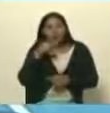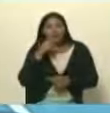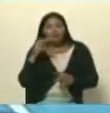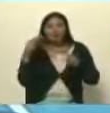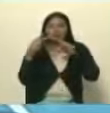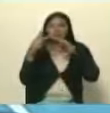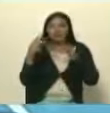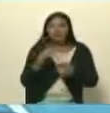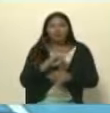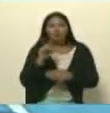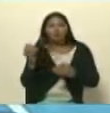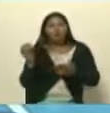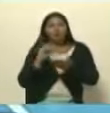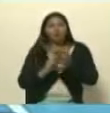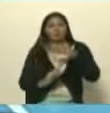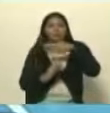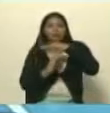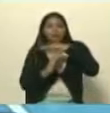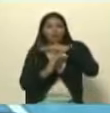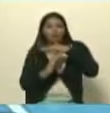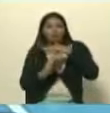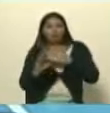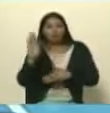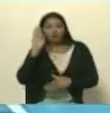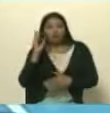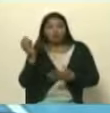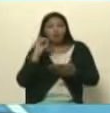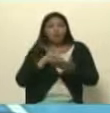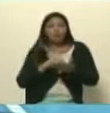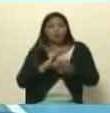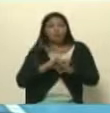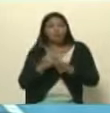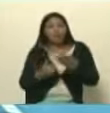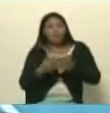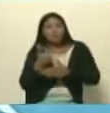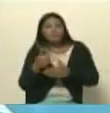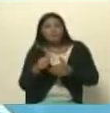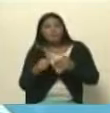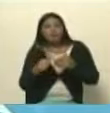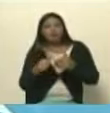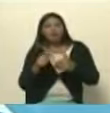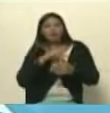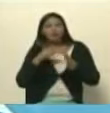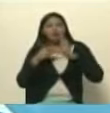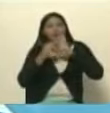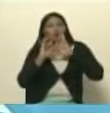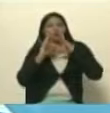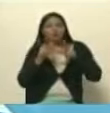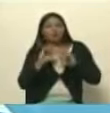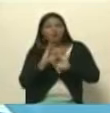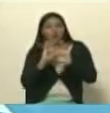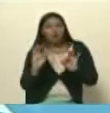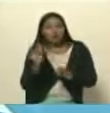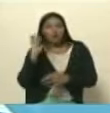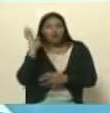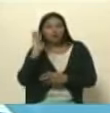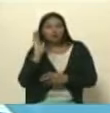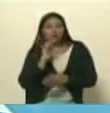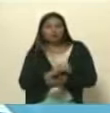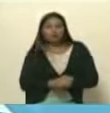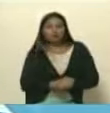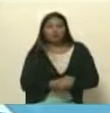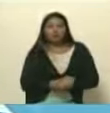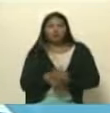pegaditos vamos a hacer otra pausa con el compromiso de regresar porque aún queda más para contarles a ustedes sobre este maravilloso